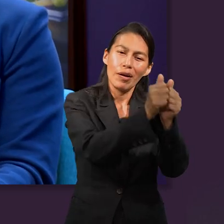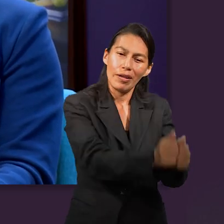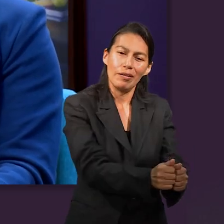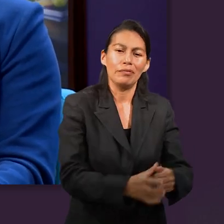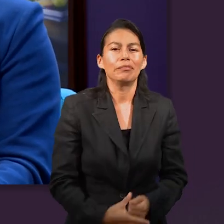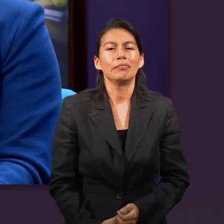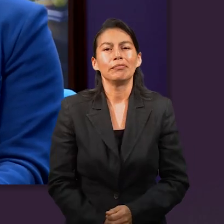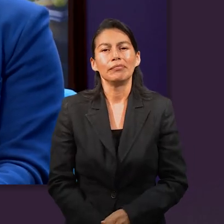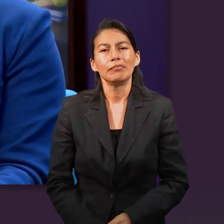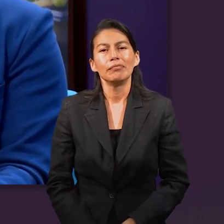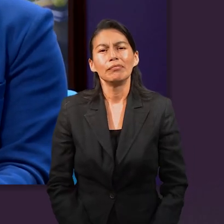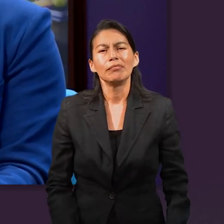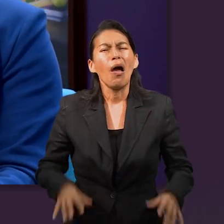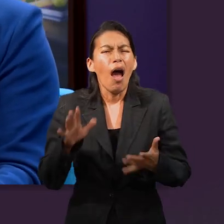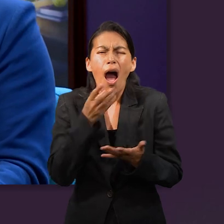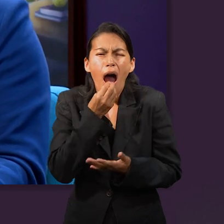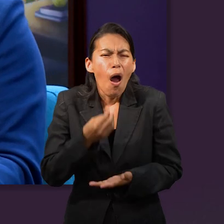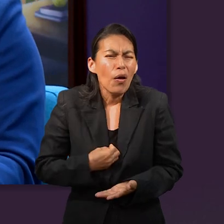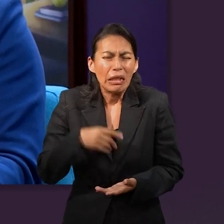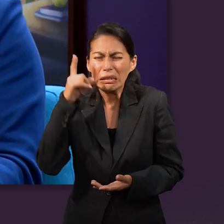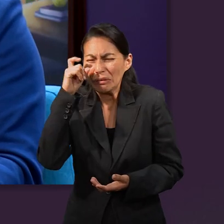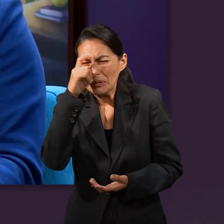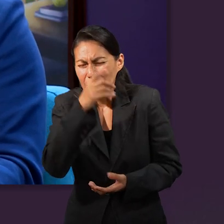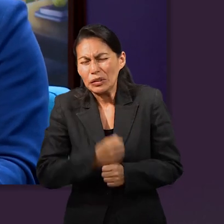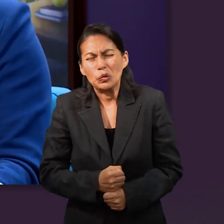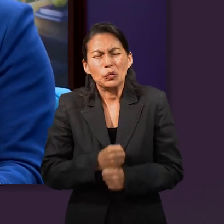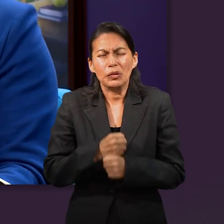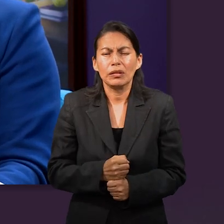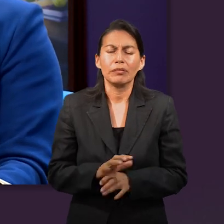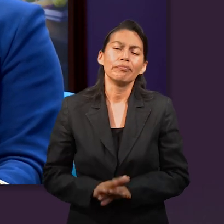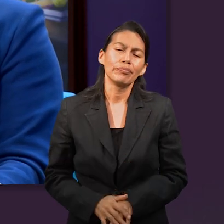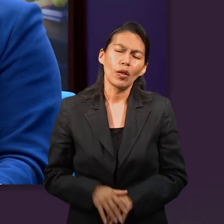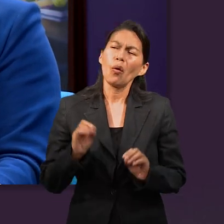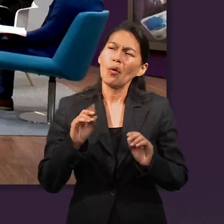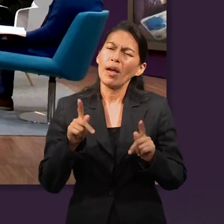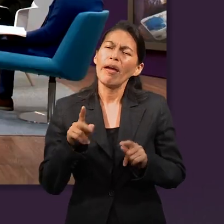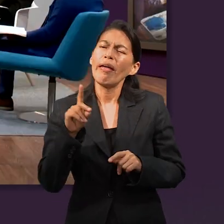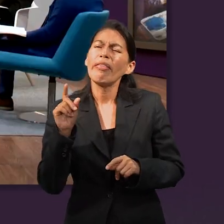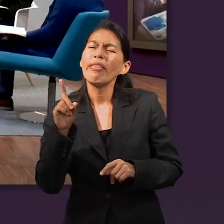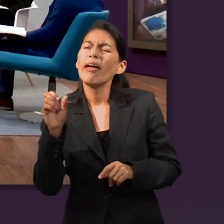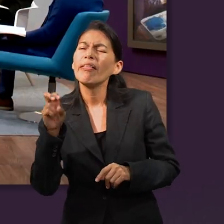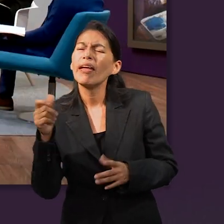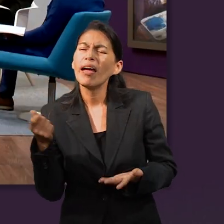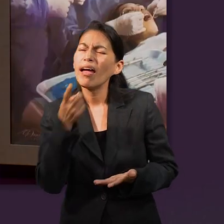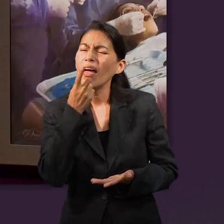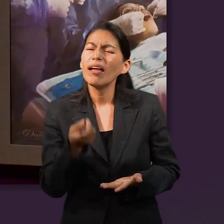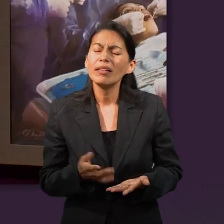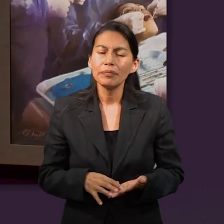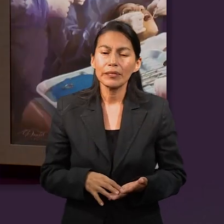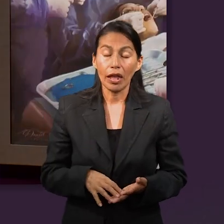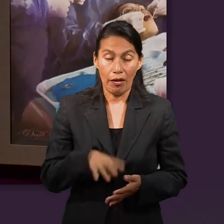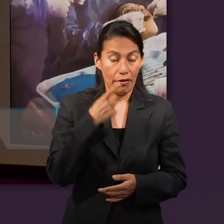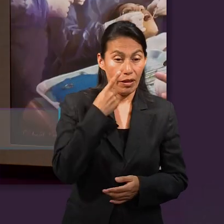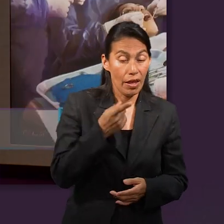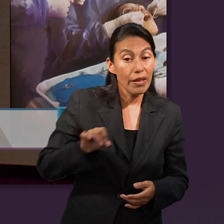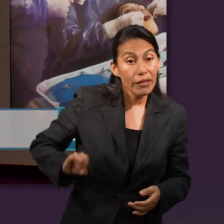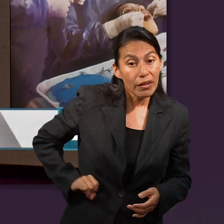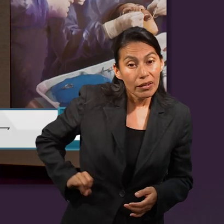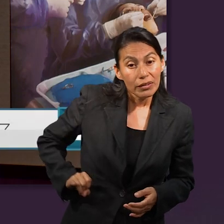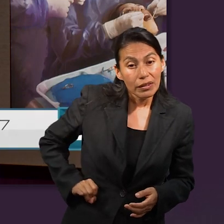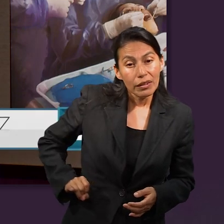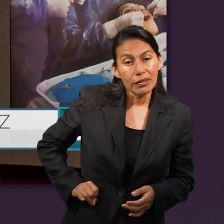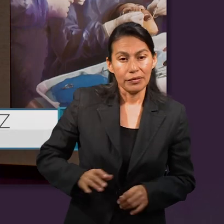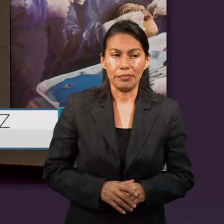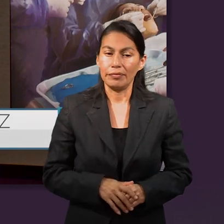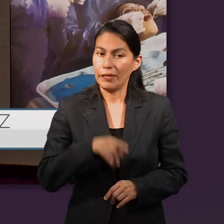iba de su pariente a pesar de todo lo que estaba padeciendo. Ok. Dana también nos quería platicar de esto. Pero es interesante